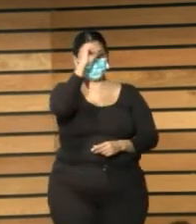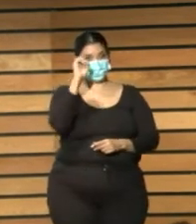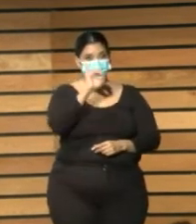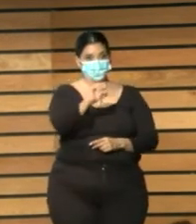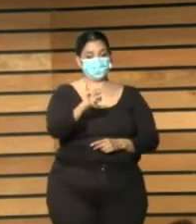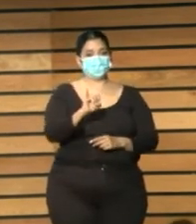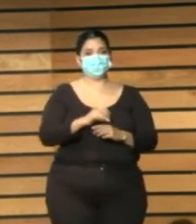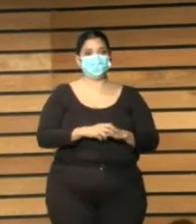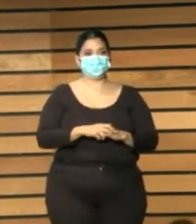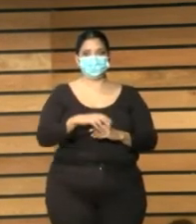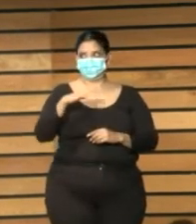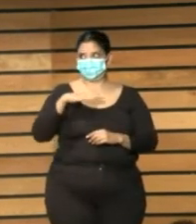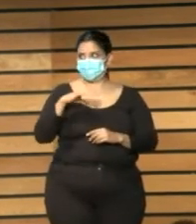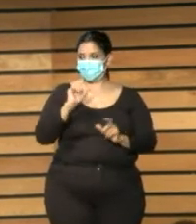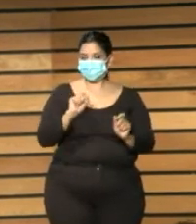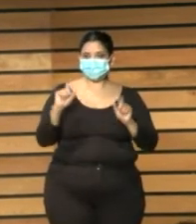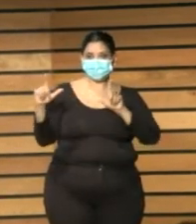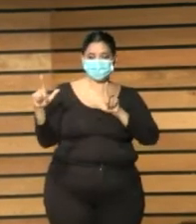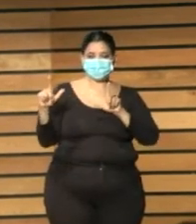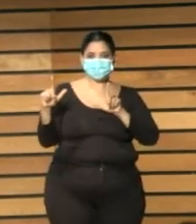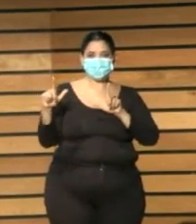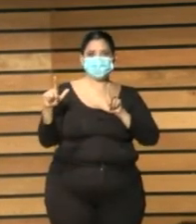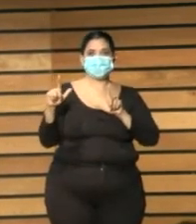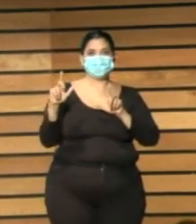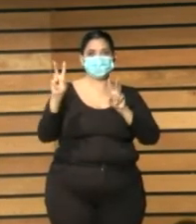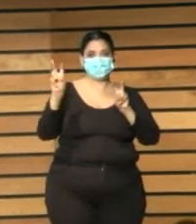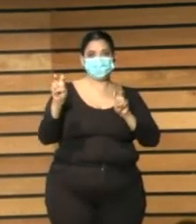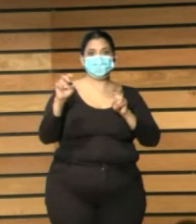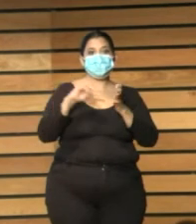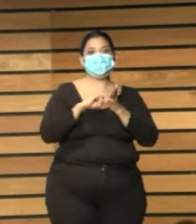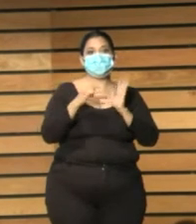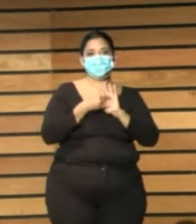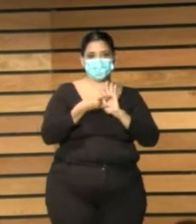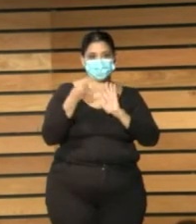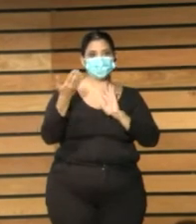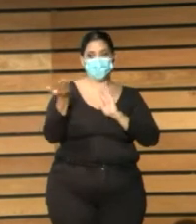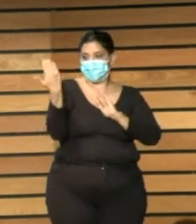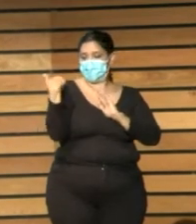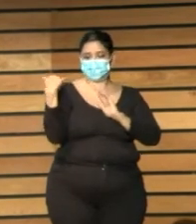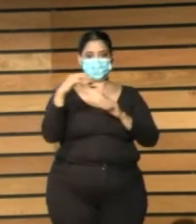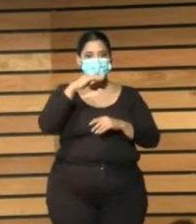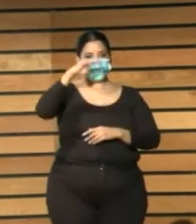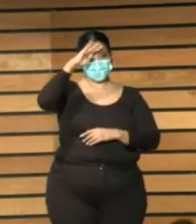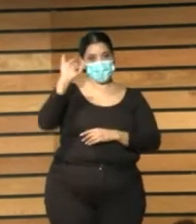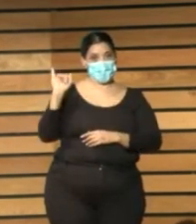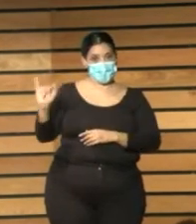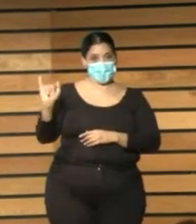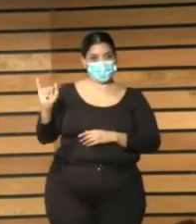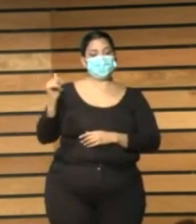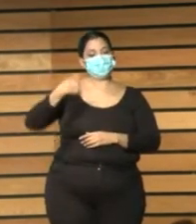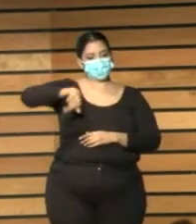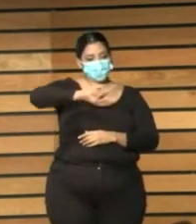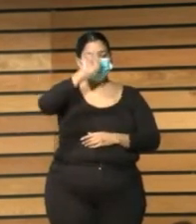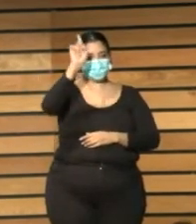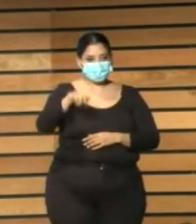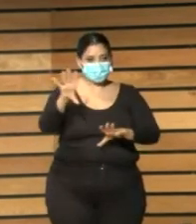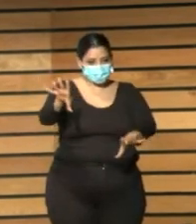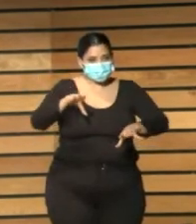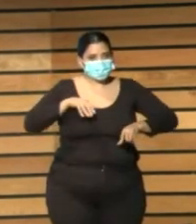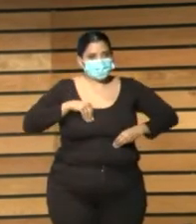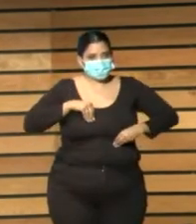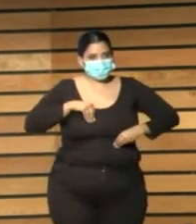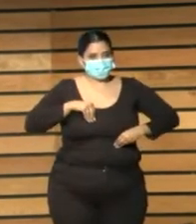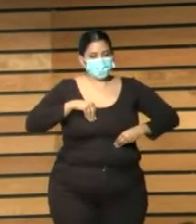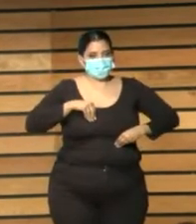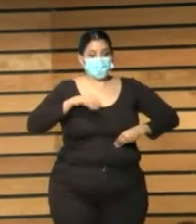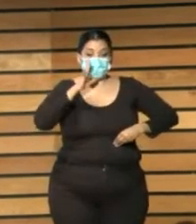este contexto este un proyecto que creo que es de éxito que se gestó entre congresos y que nos ha unido